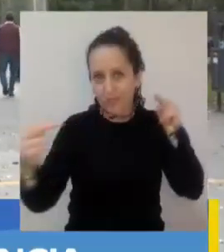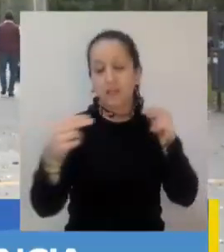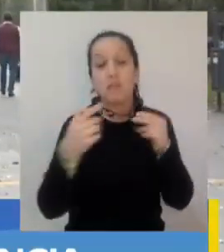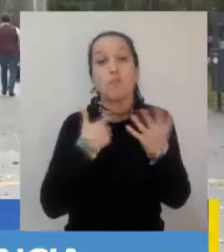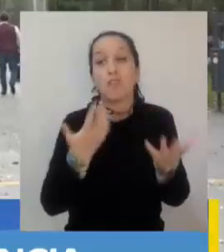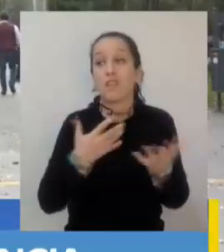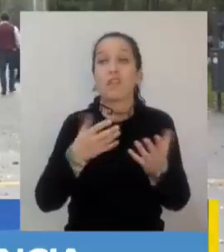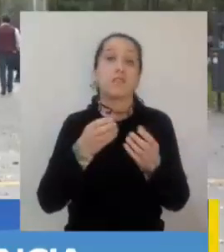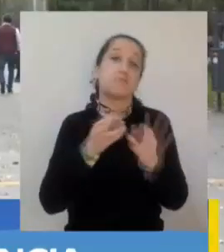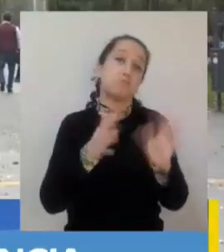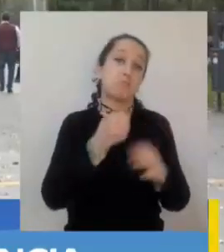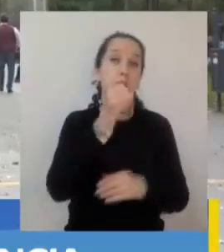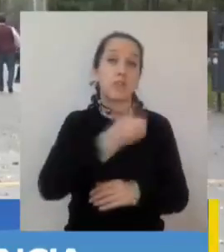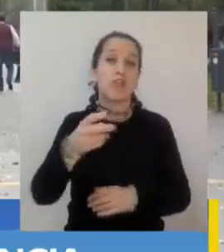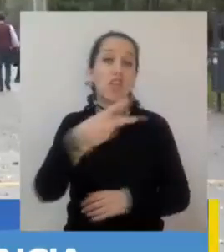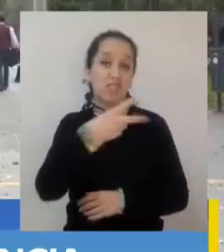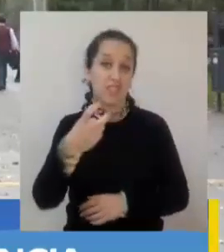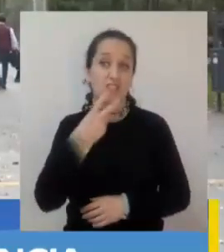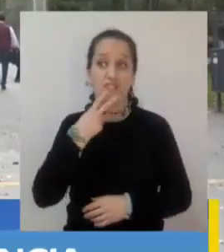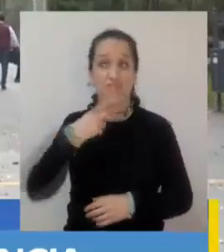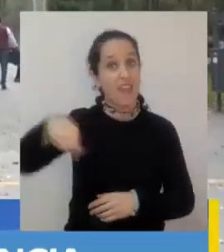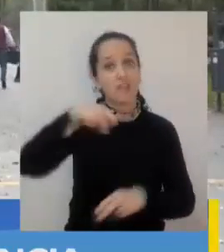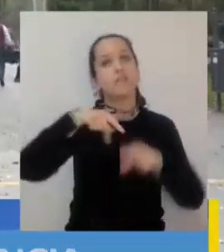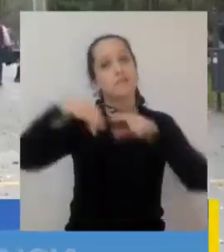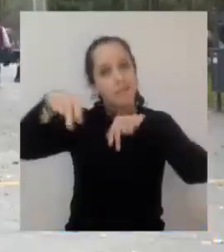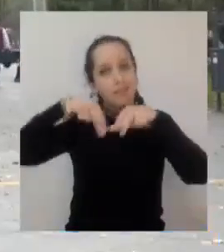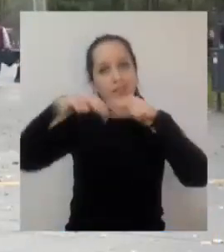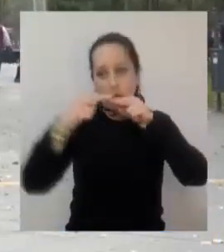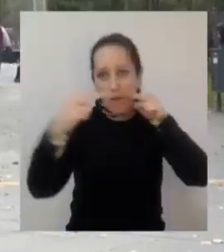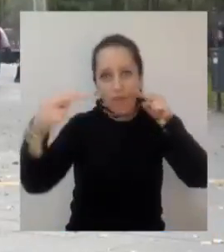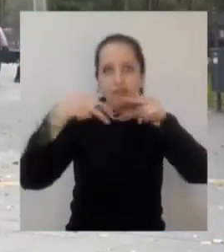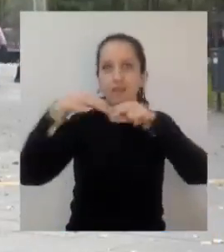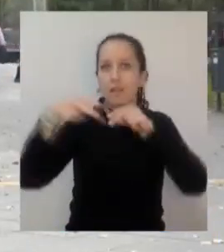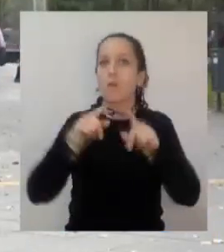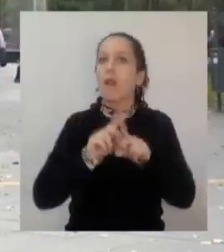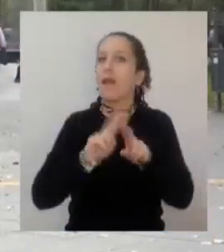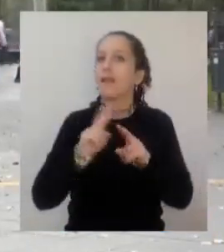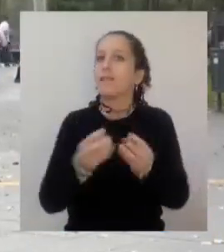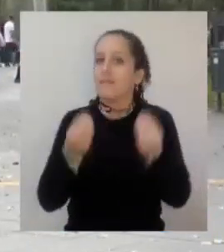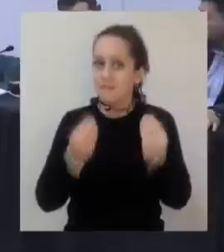vida de unas 200 personas que transitan a diario por esa infraestructura.